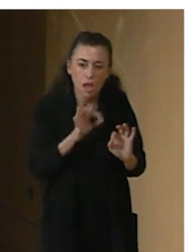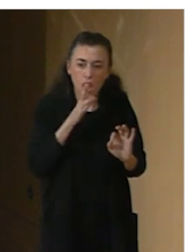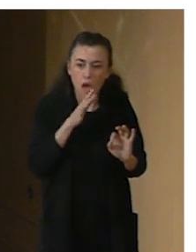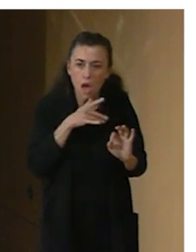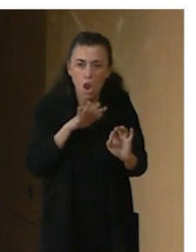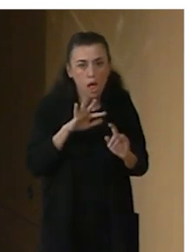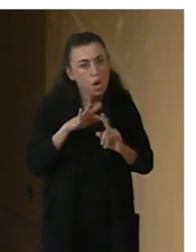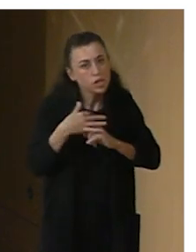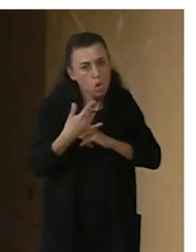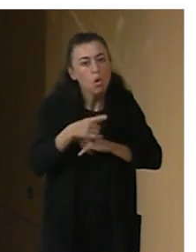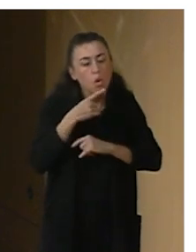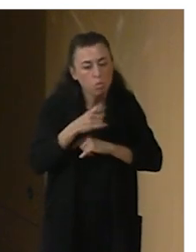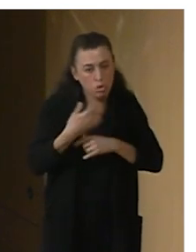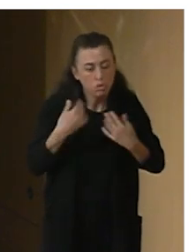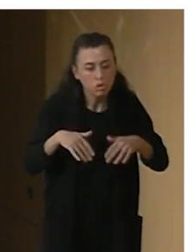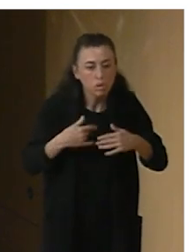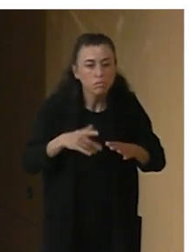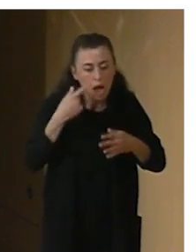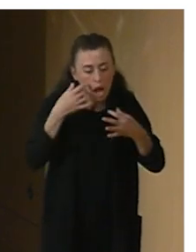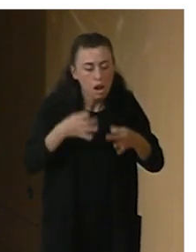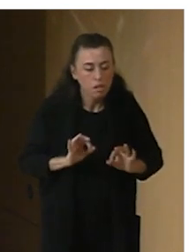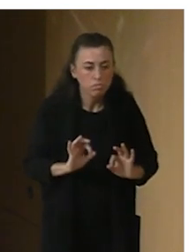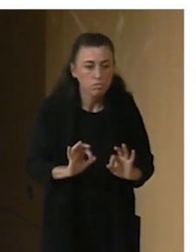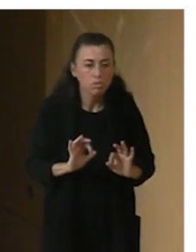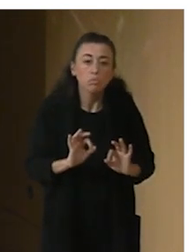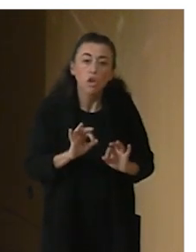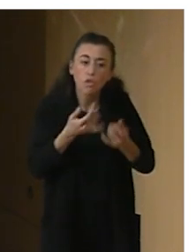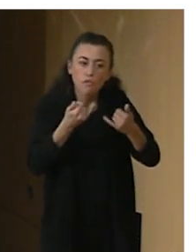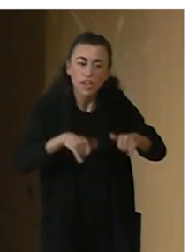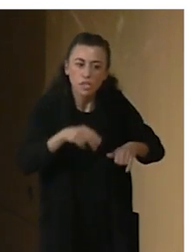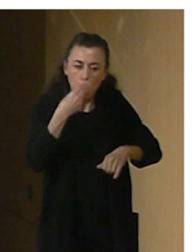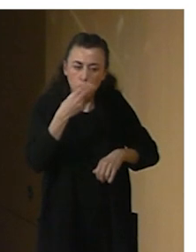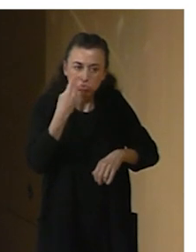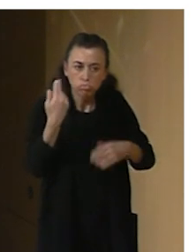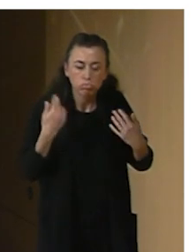realmente compleja, pero es un festival muy, muy interesante.